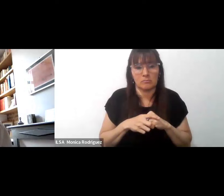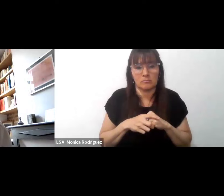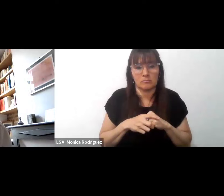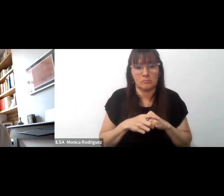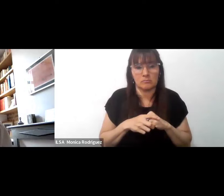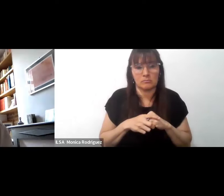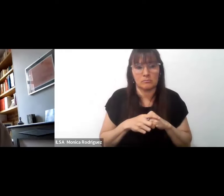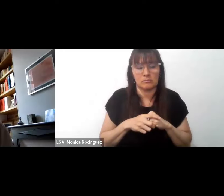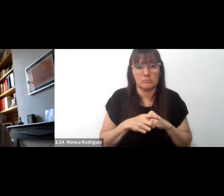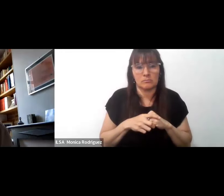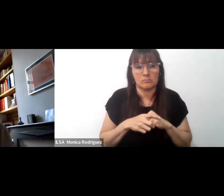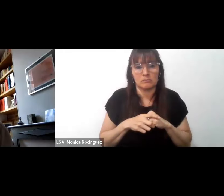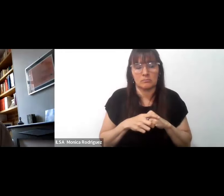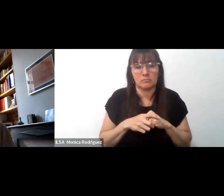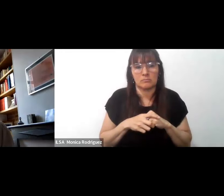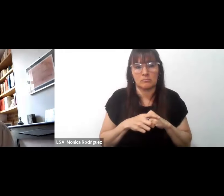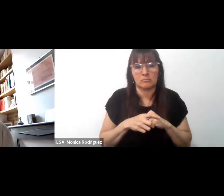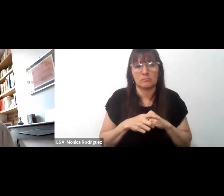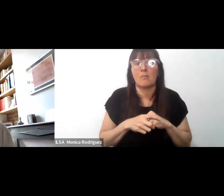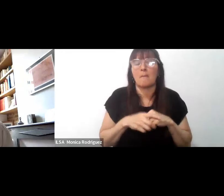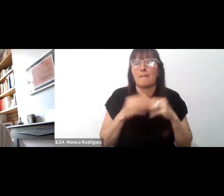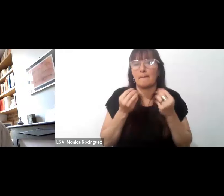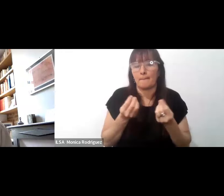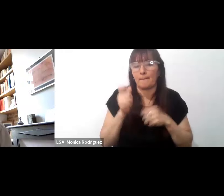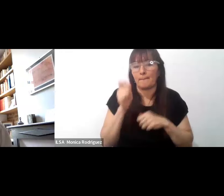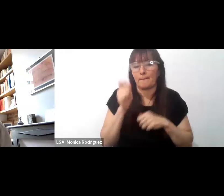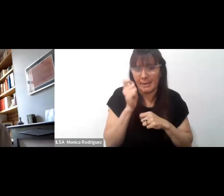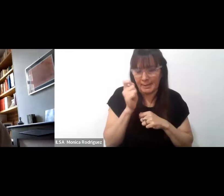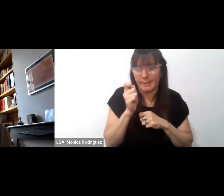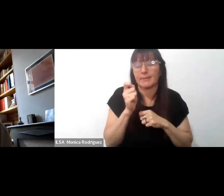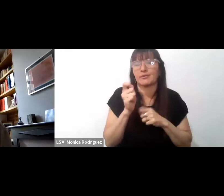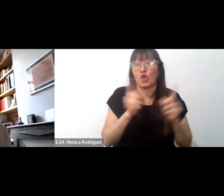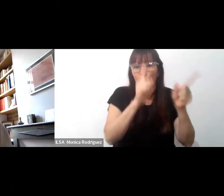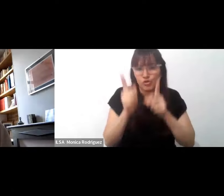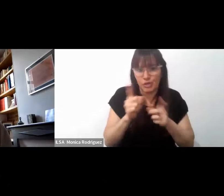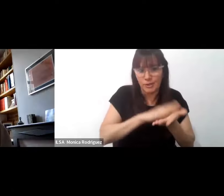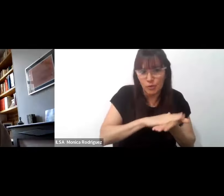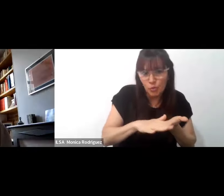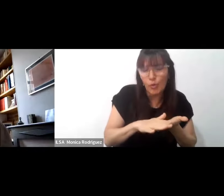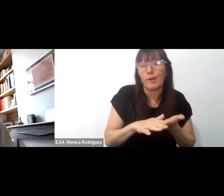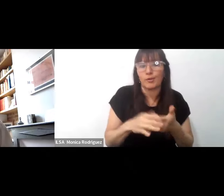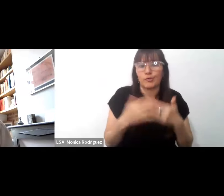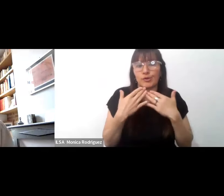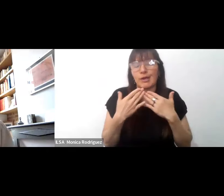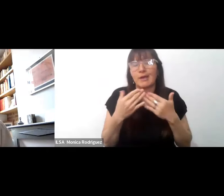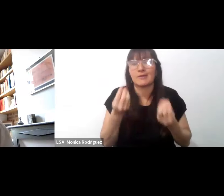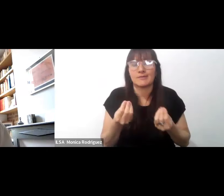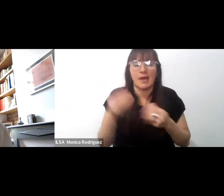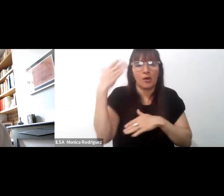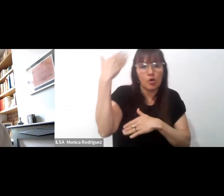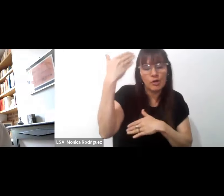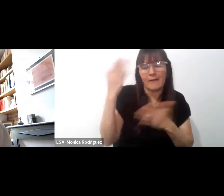se realiza para los nuevos docentes por medio de la organización de jornadas de estudios